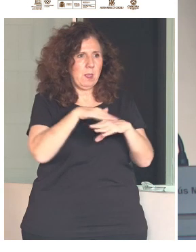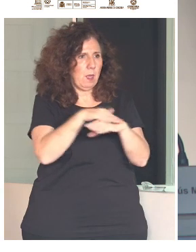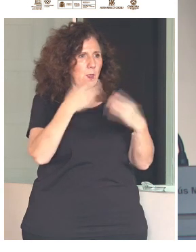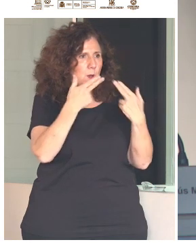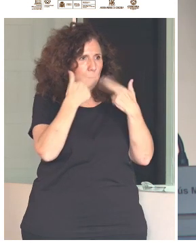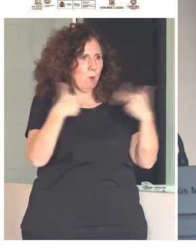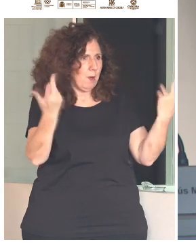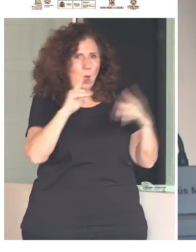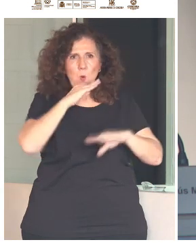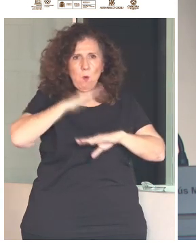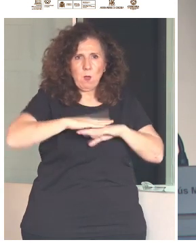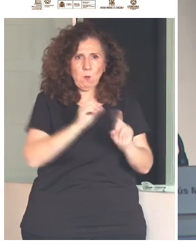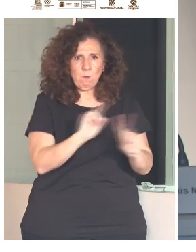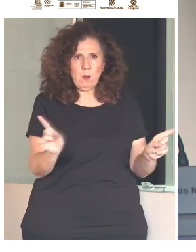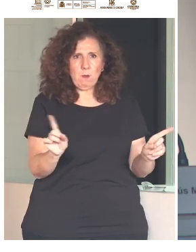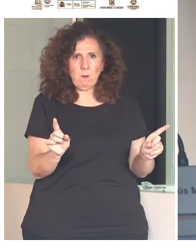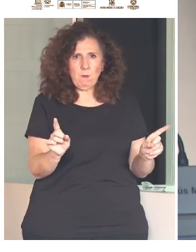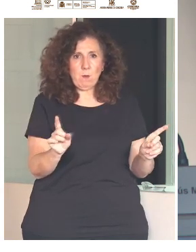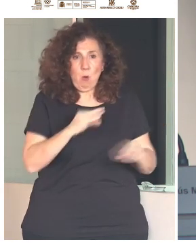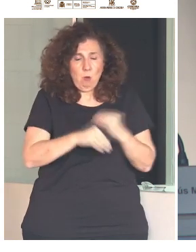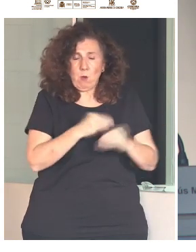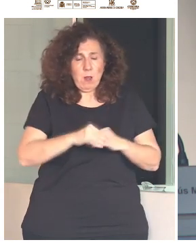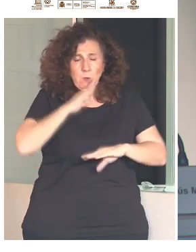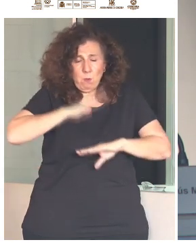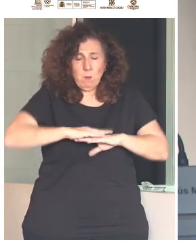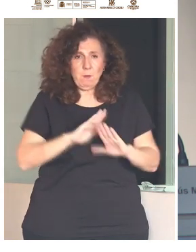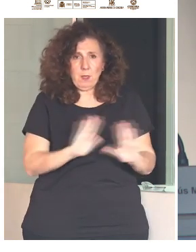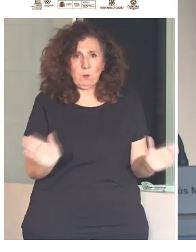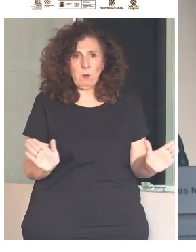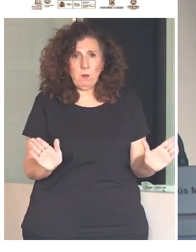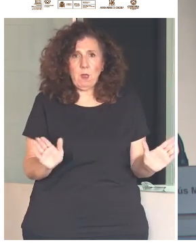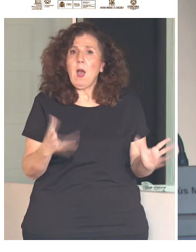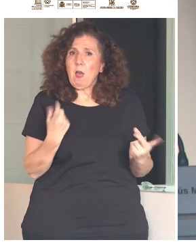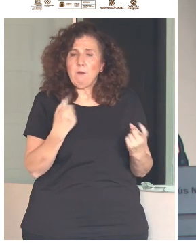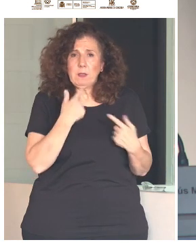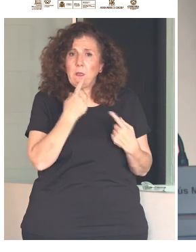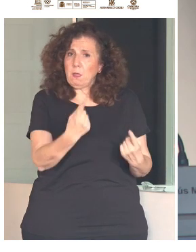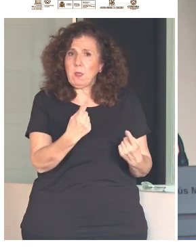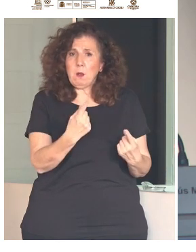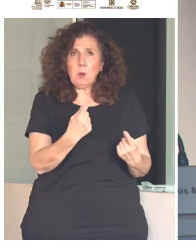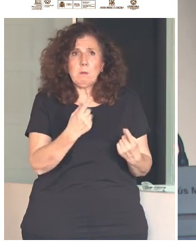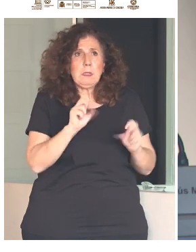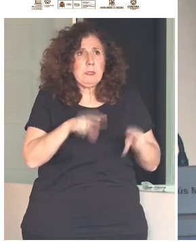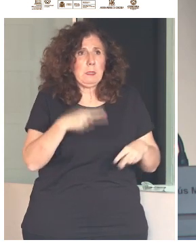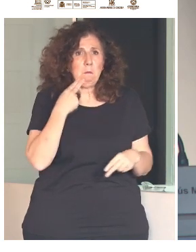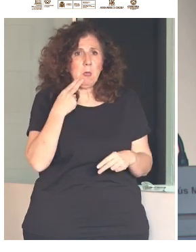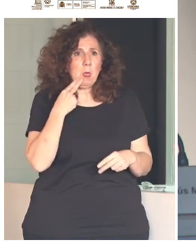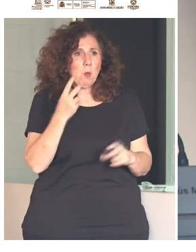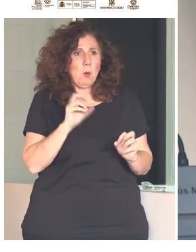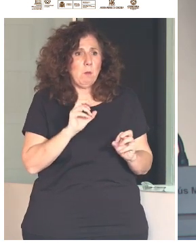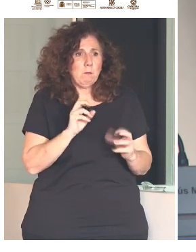o un día de infringirla. Es así. Y hay que decirlo sin ningún tipo de pudor y sin ningún tipo de